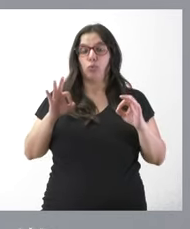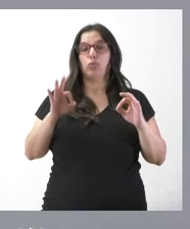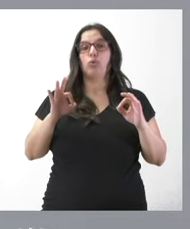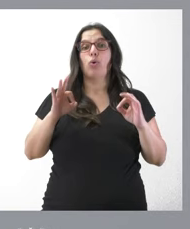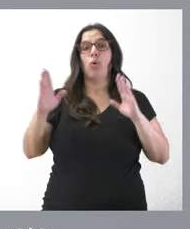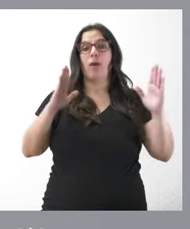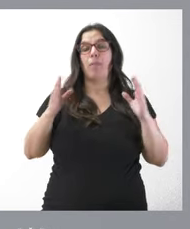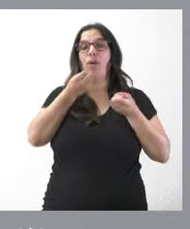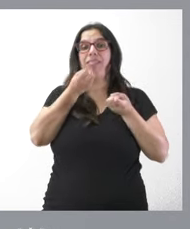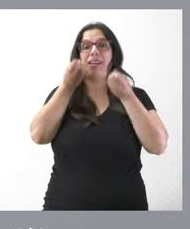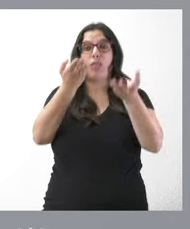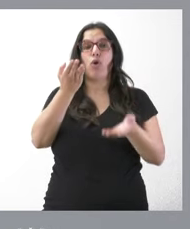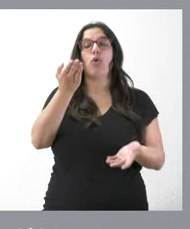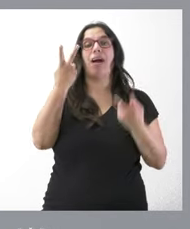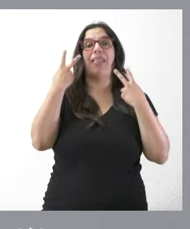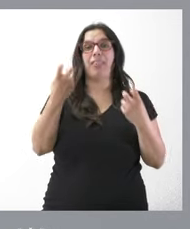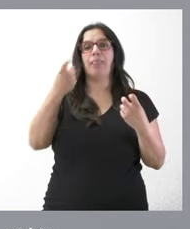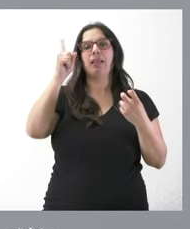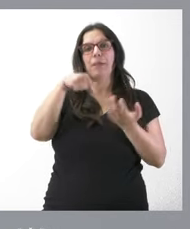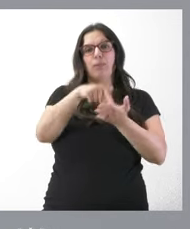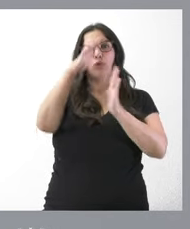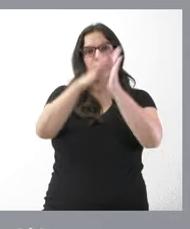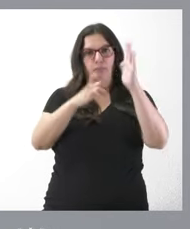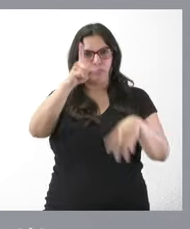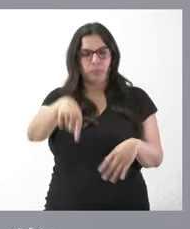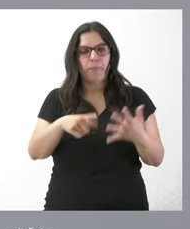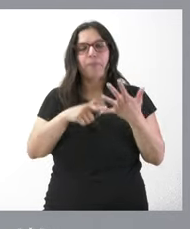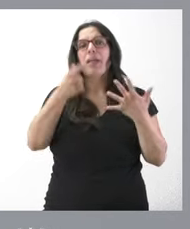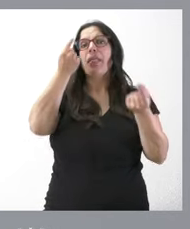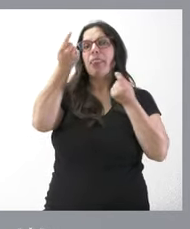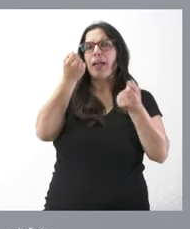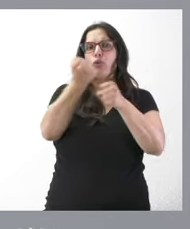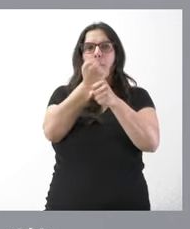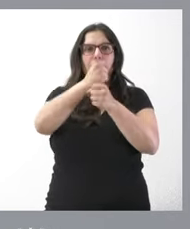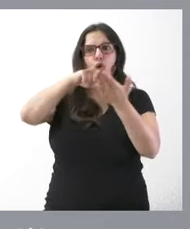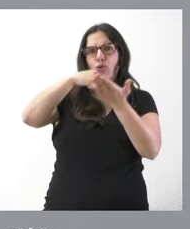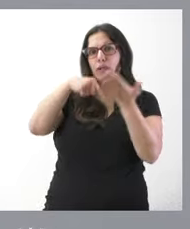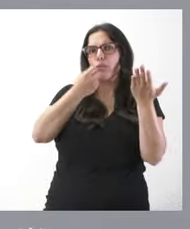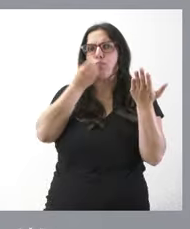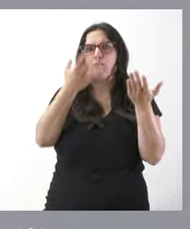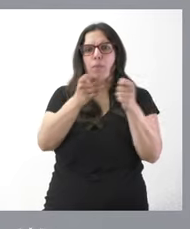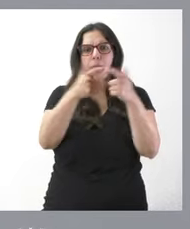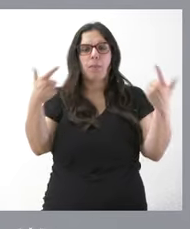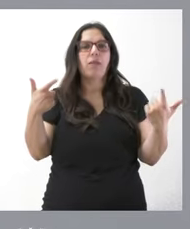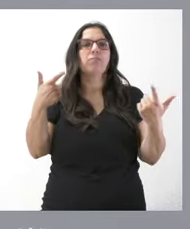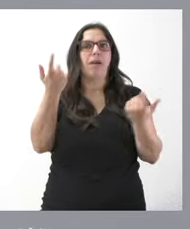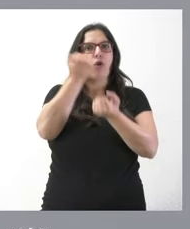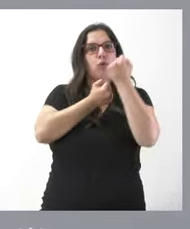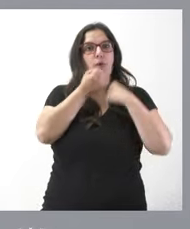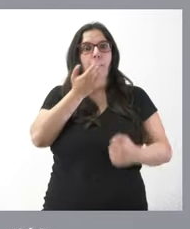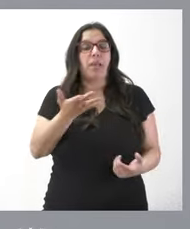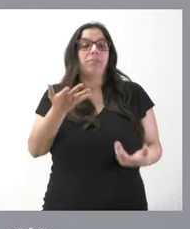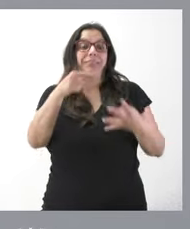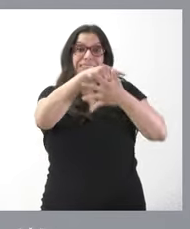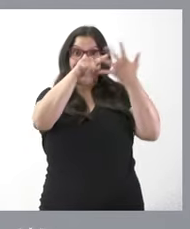IRPF hacer bajadas de impuestos en nuestra tierra y tener buenos datos de empleo y de datos económicos yo creo